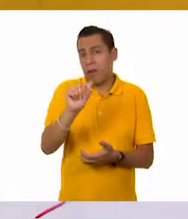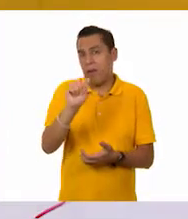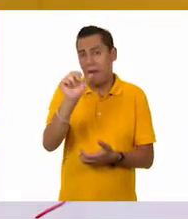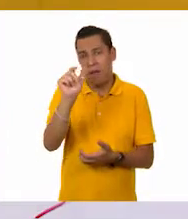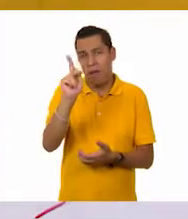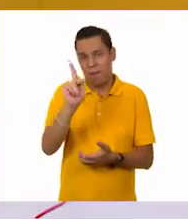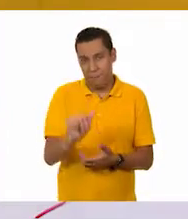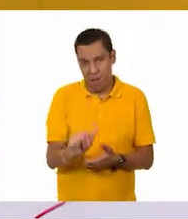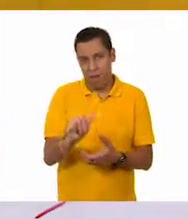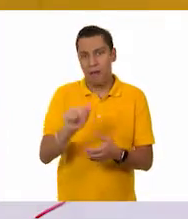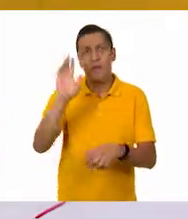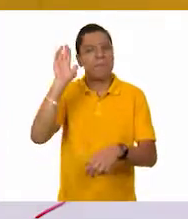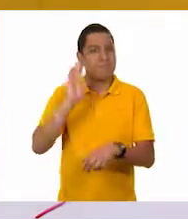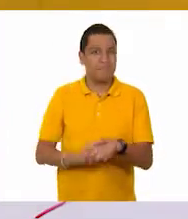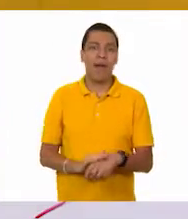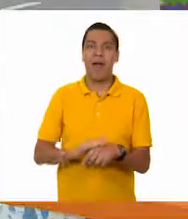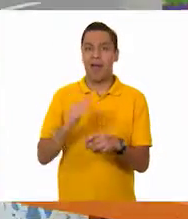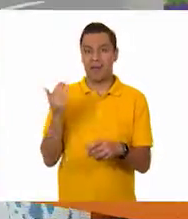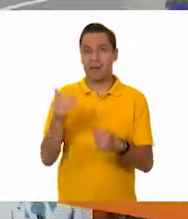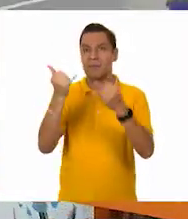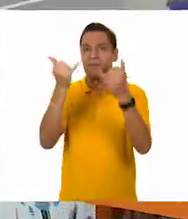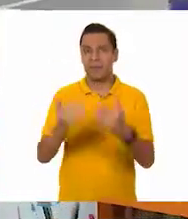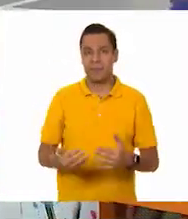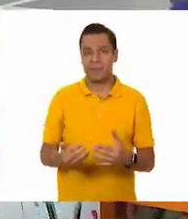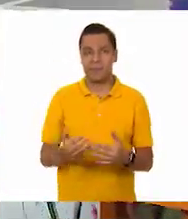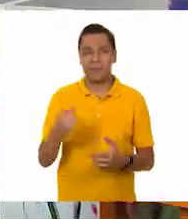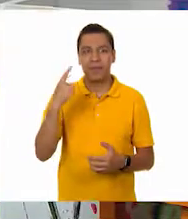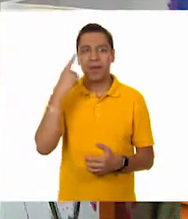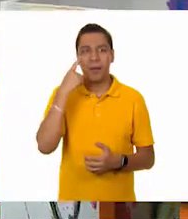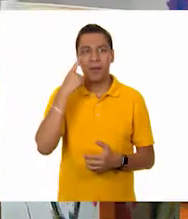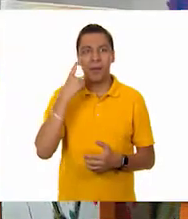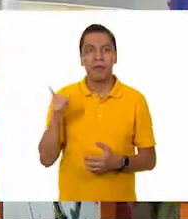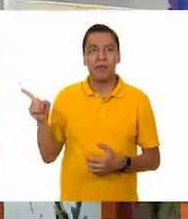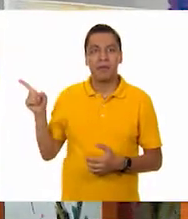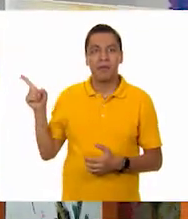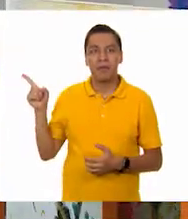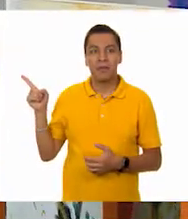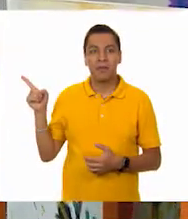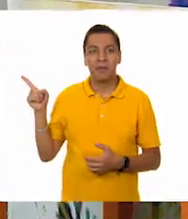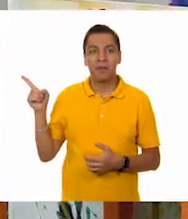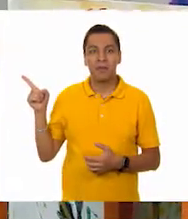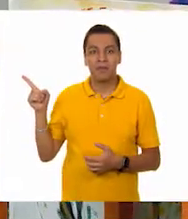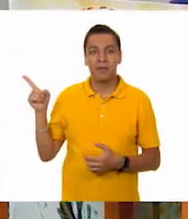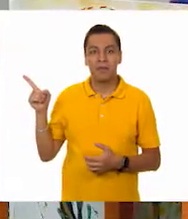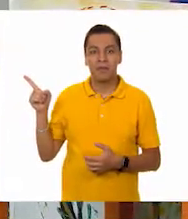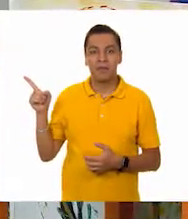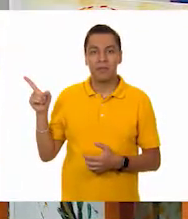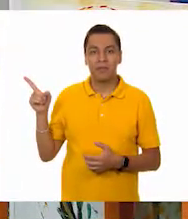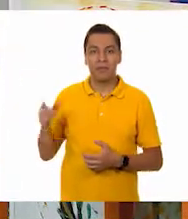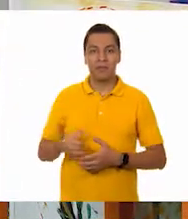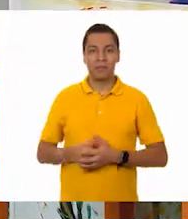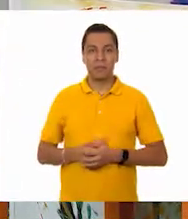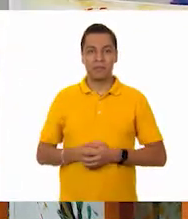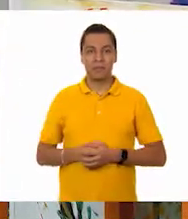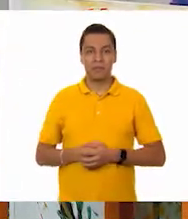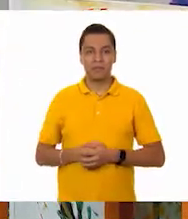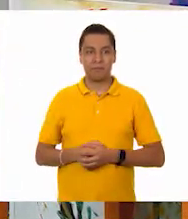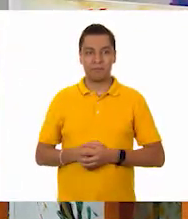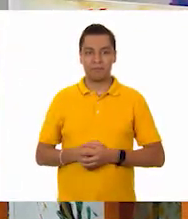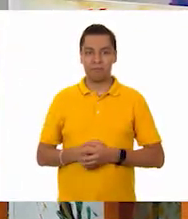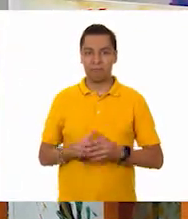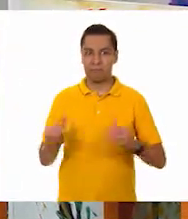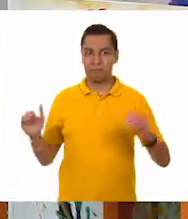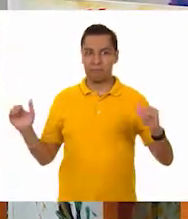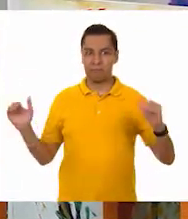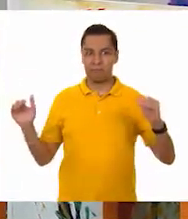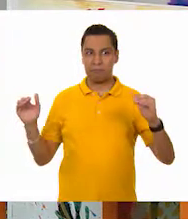Sí, yo creo que sí. Muy bien, tino. Veamos, Tino. ¡Eh! De acuerdo. Creo que aquí sí pesan